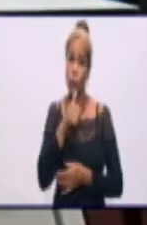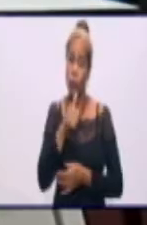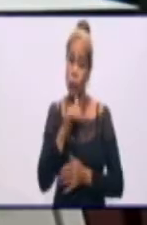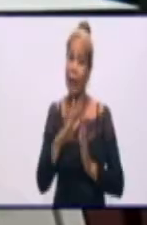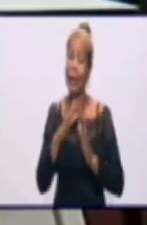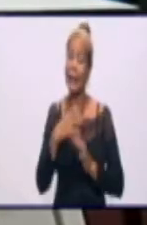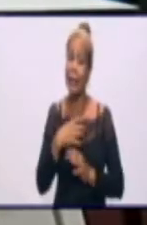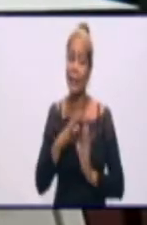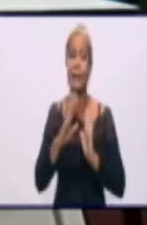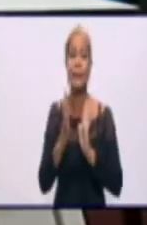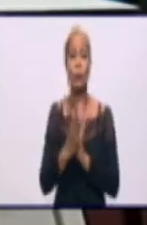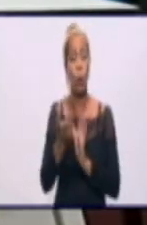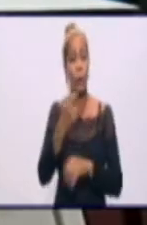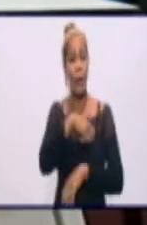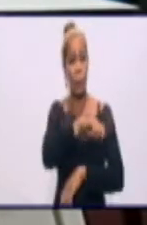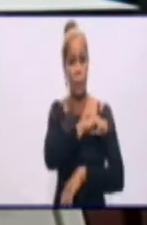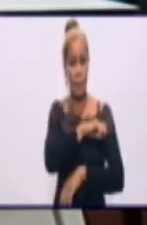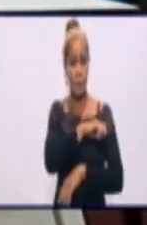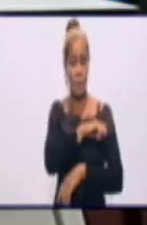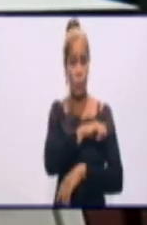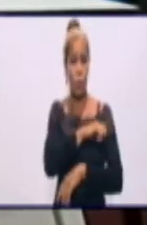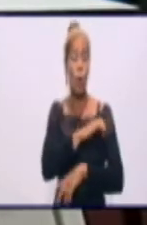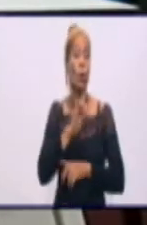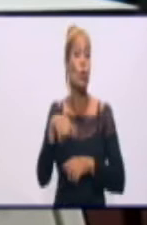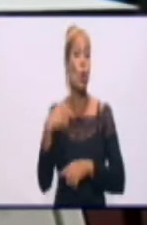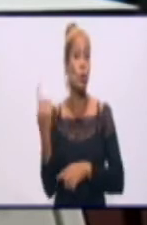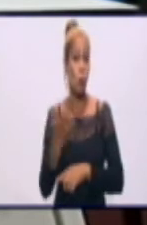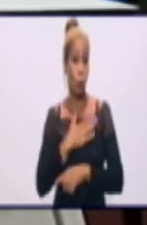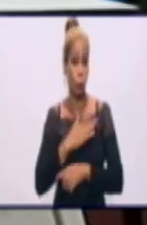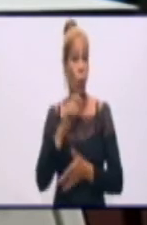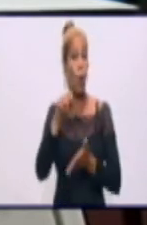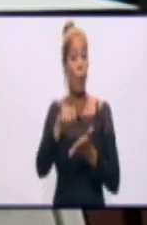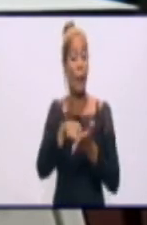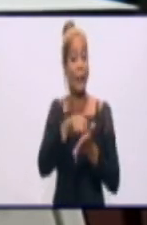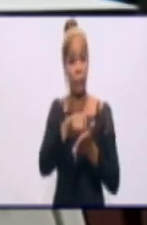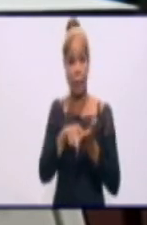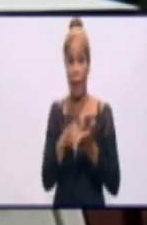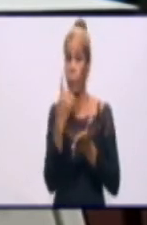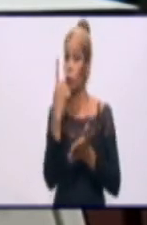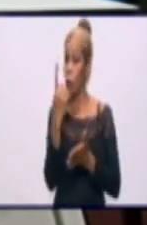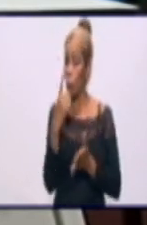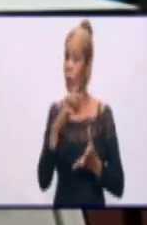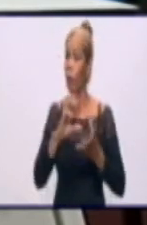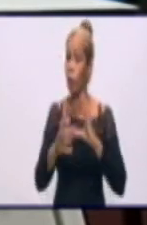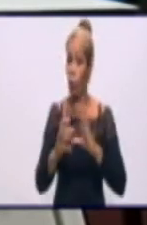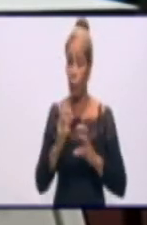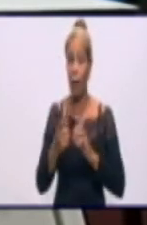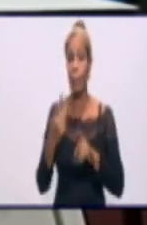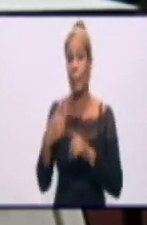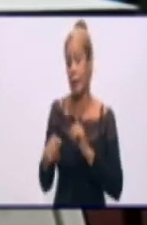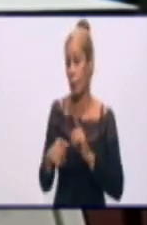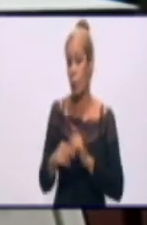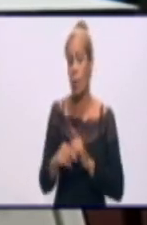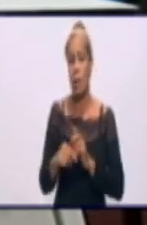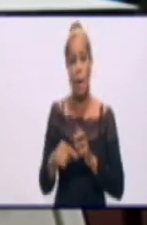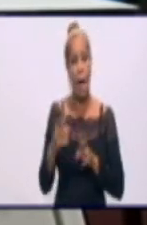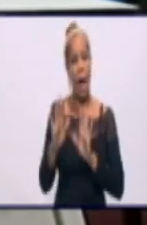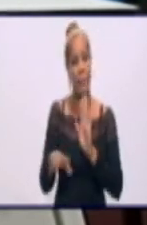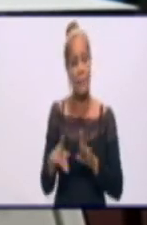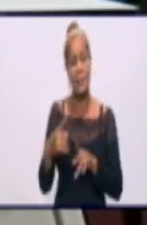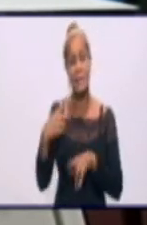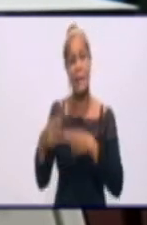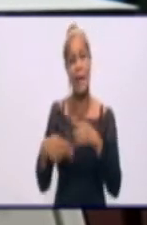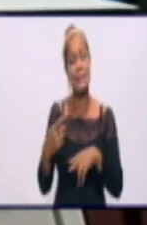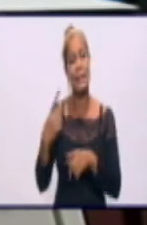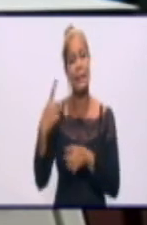El sistema, nosotros lo proveemos de una forma, pero el sistema, el comportamiento que usted tiene es coger carga para poder desconectar. ¿Cuál es